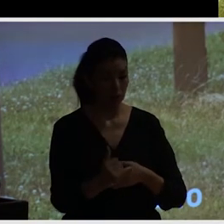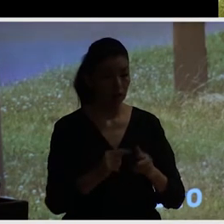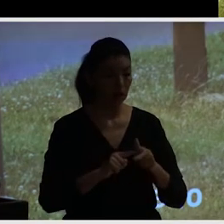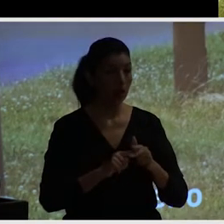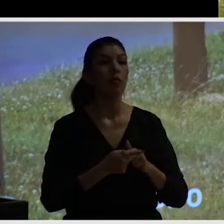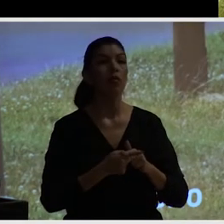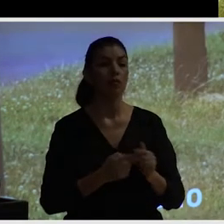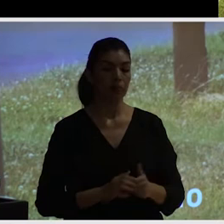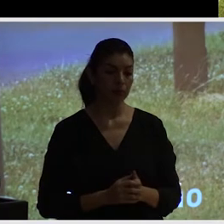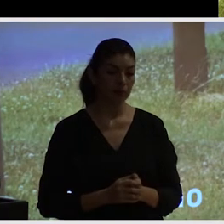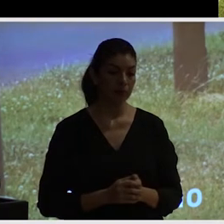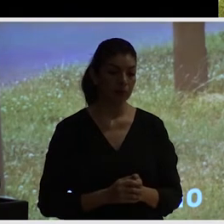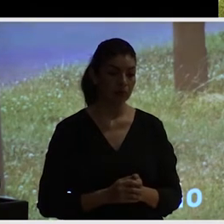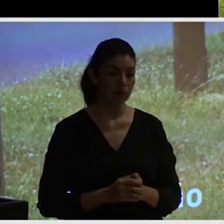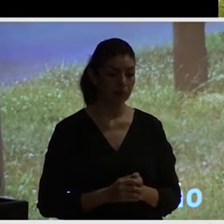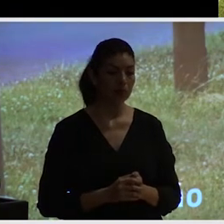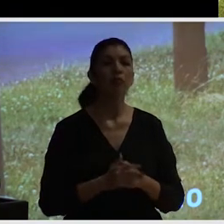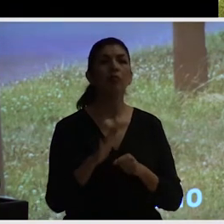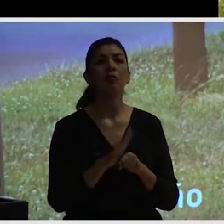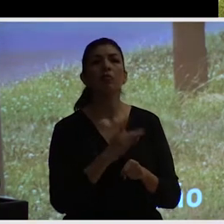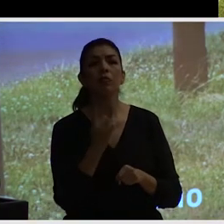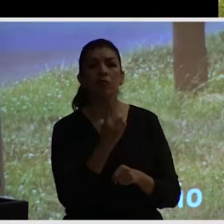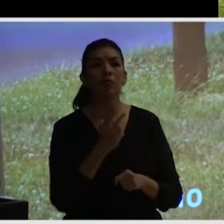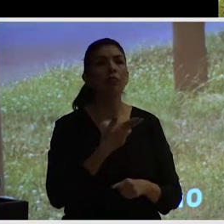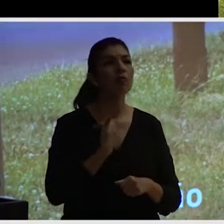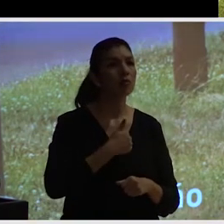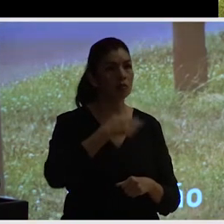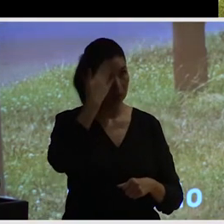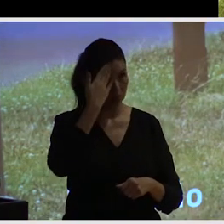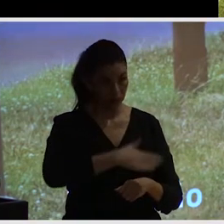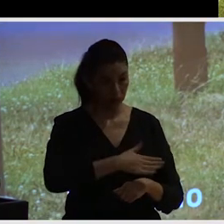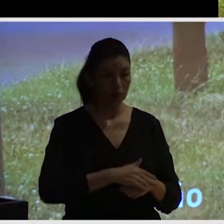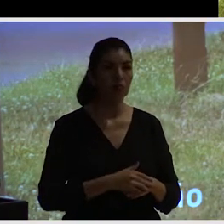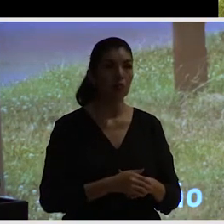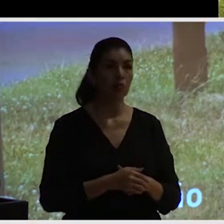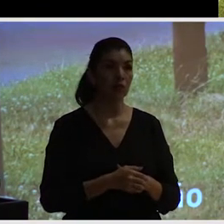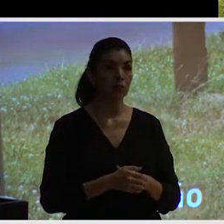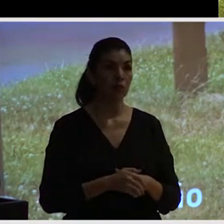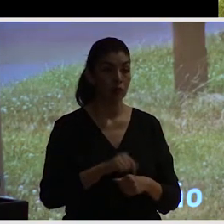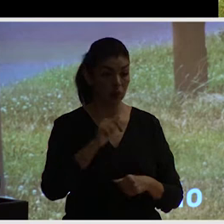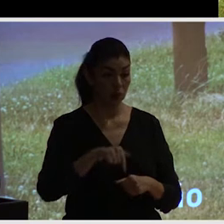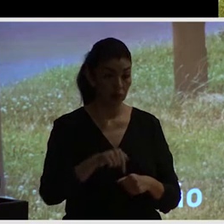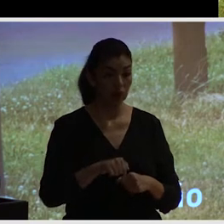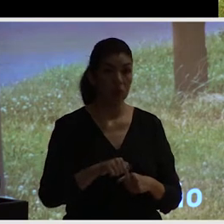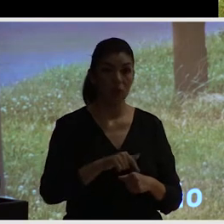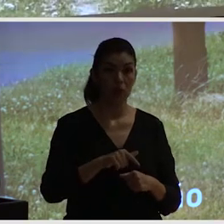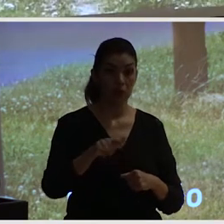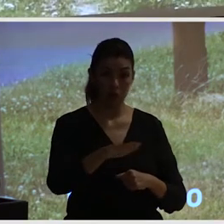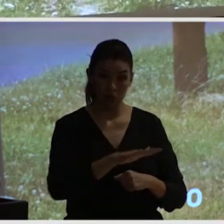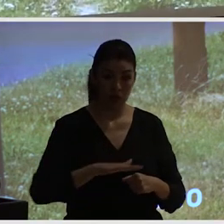Porque como sabemos muy bien, al fin y cabo, el uso del espacio es muy distinto